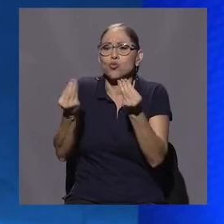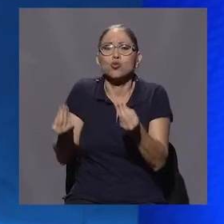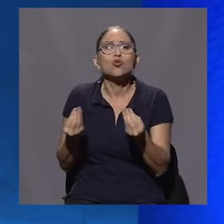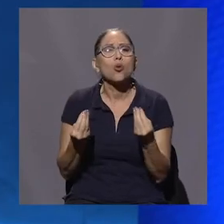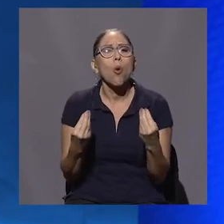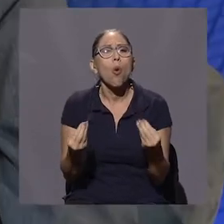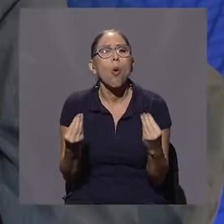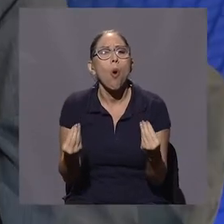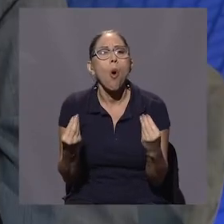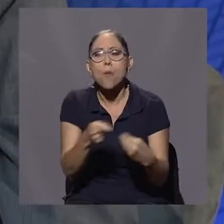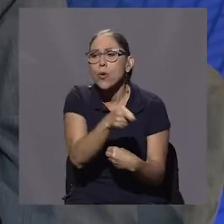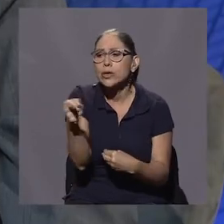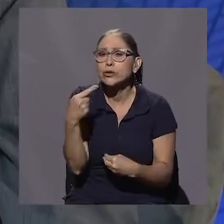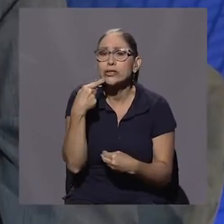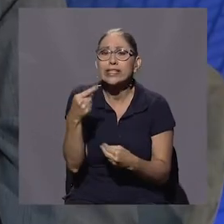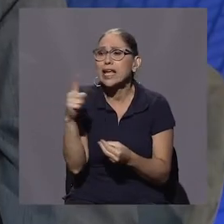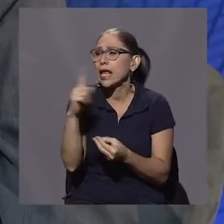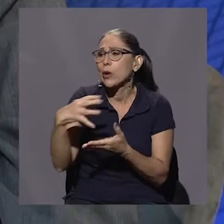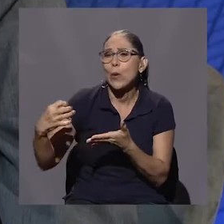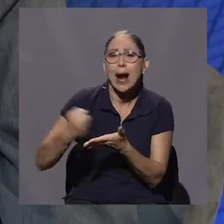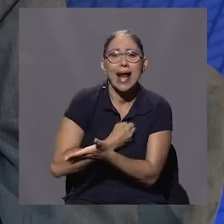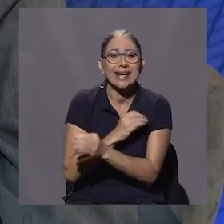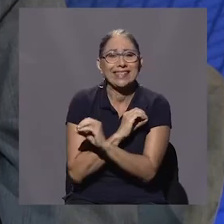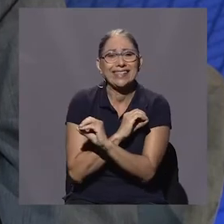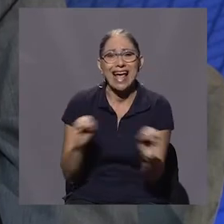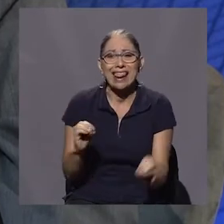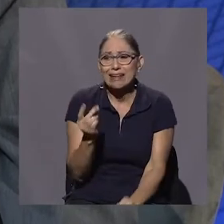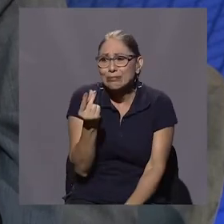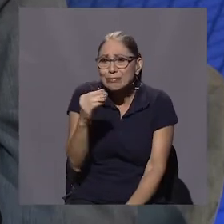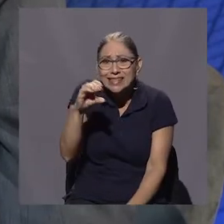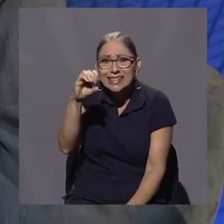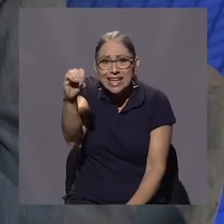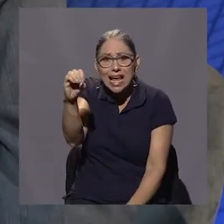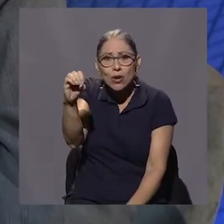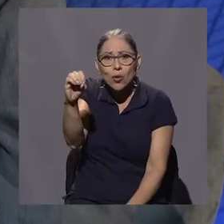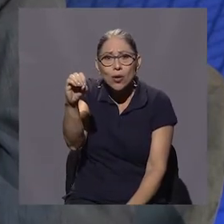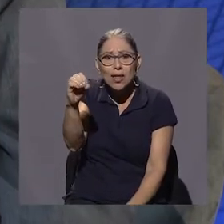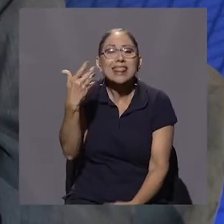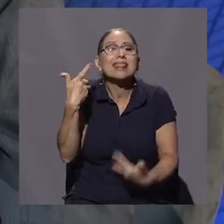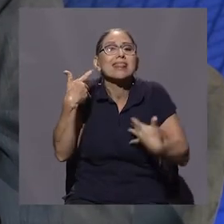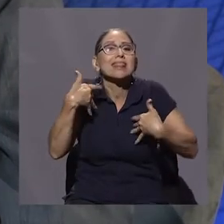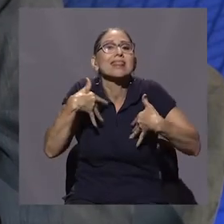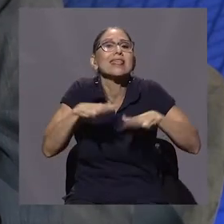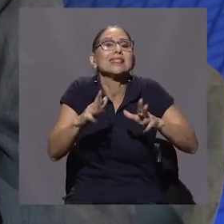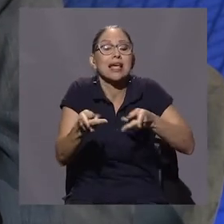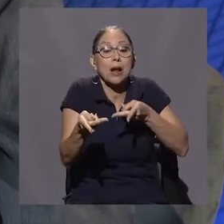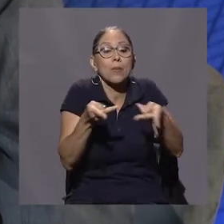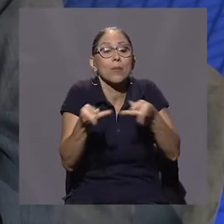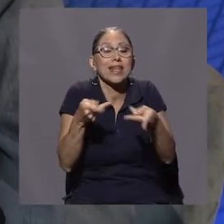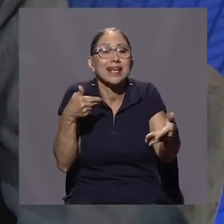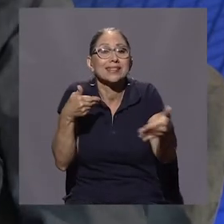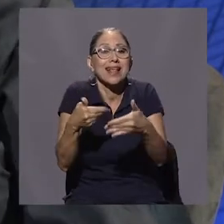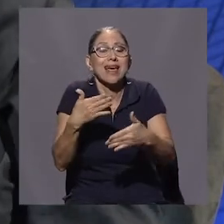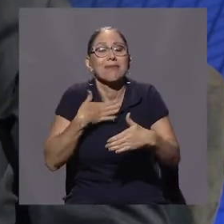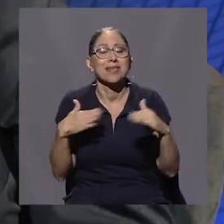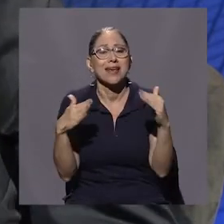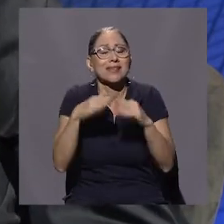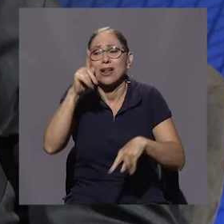reportan cero. Es que ni la pulpería de la casa. Así, por mi casa, se lo aseguro que no. mire,